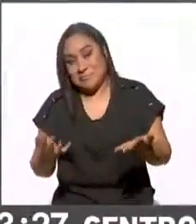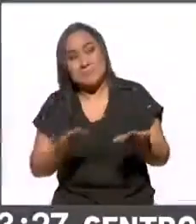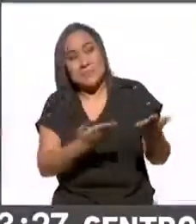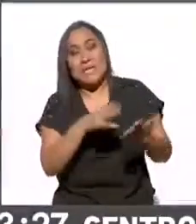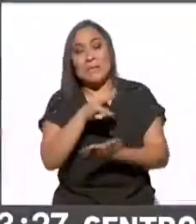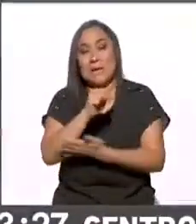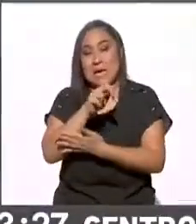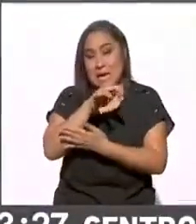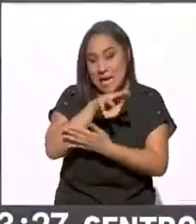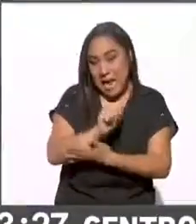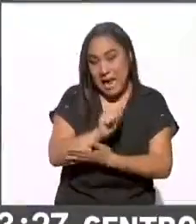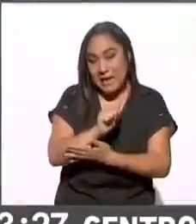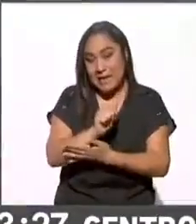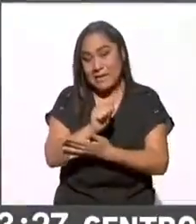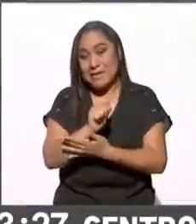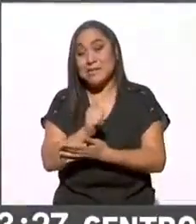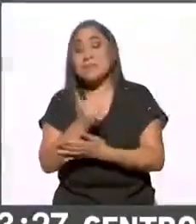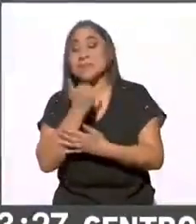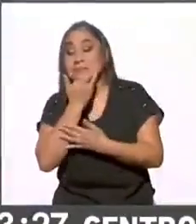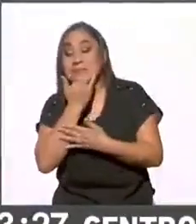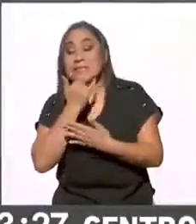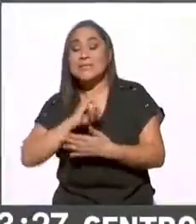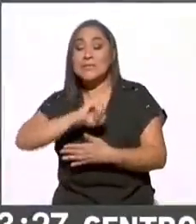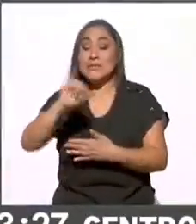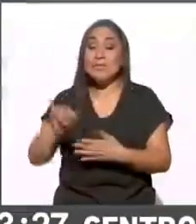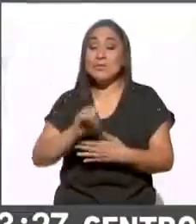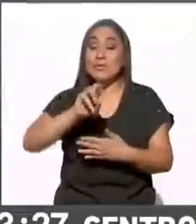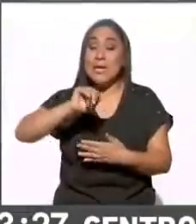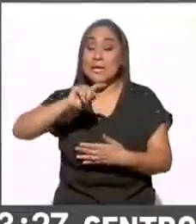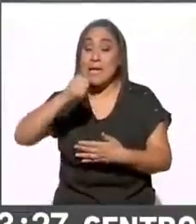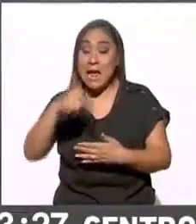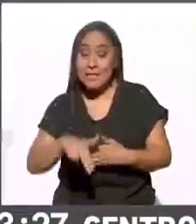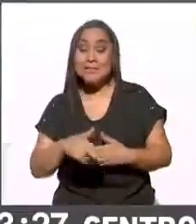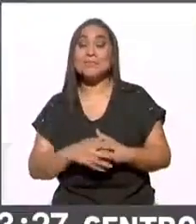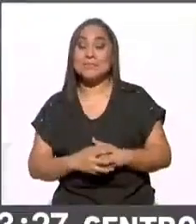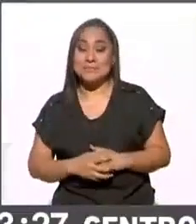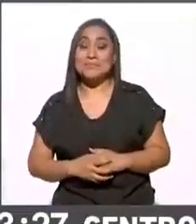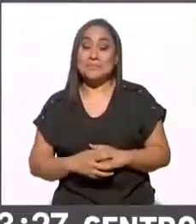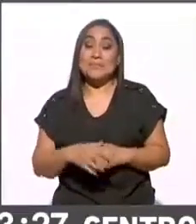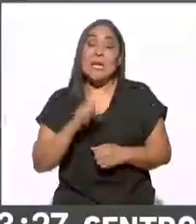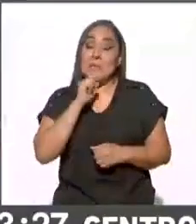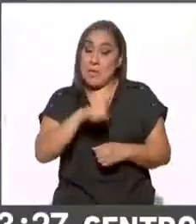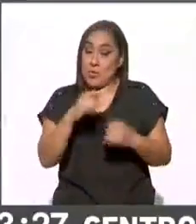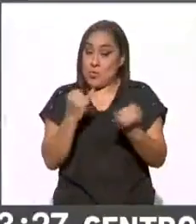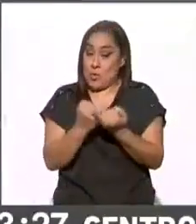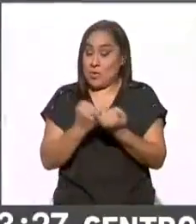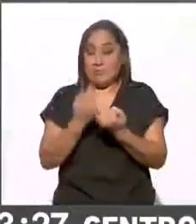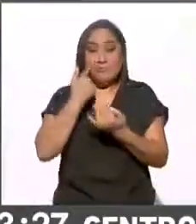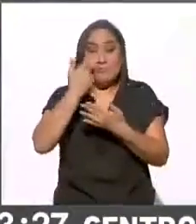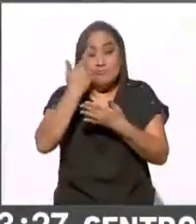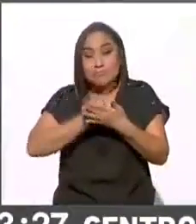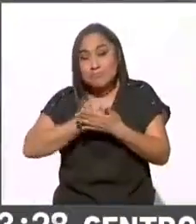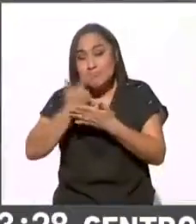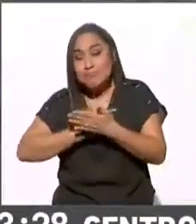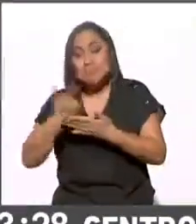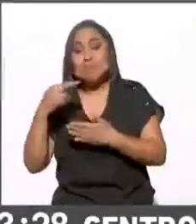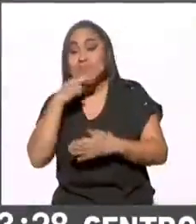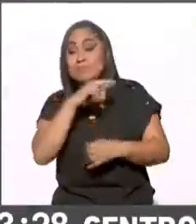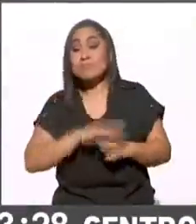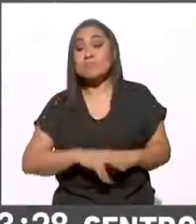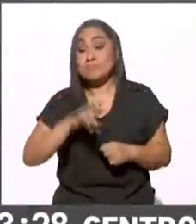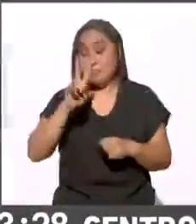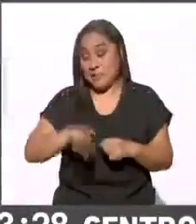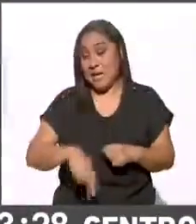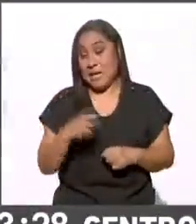Mariana, perdón, Mariana, Jonathan, pues precisamente se esperan también los conteos rápidos. Sin duda, es